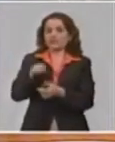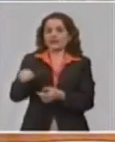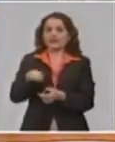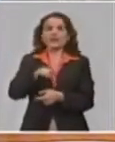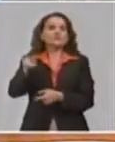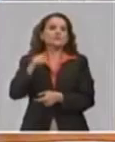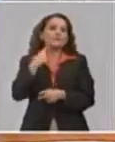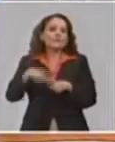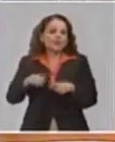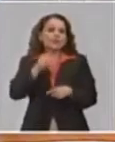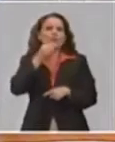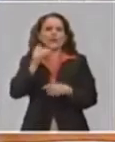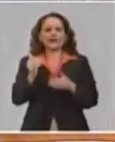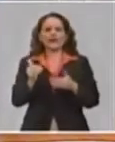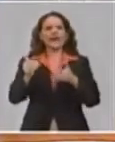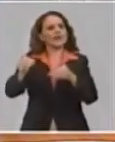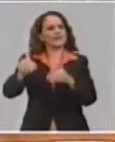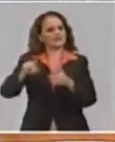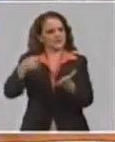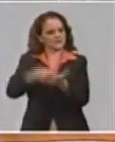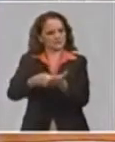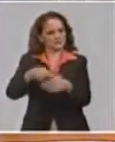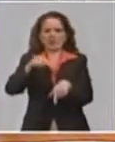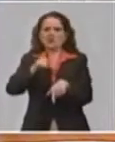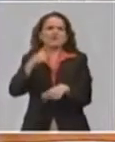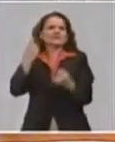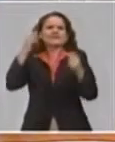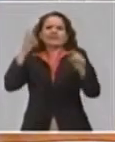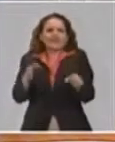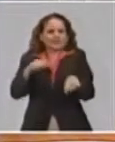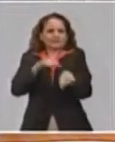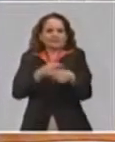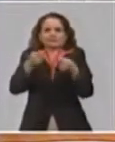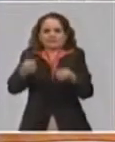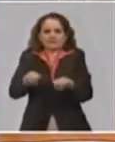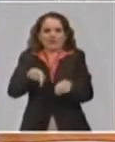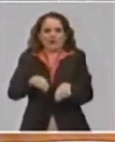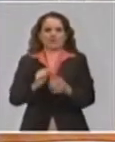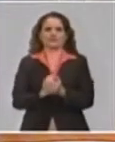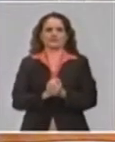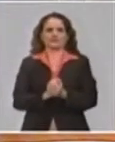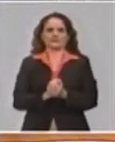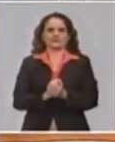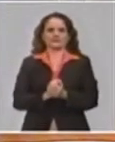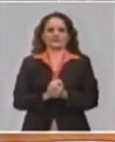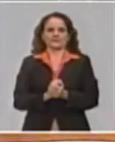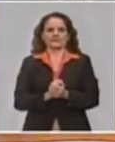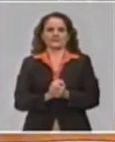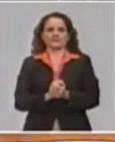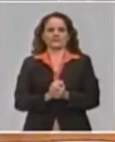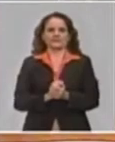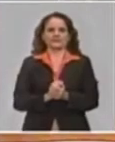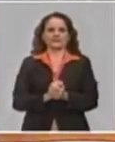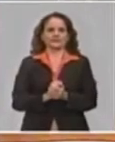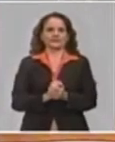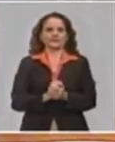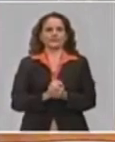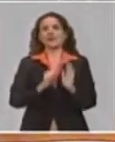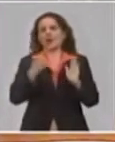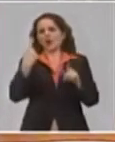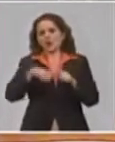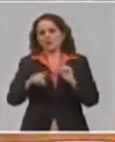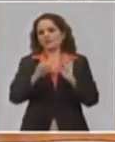el pago de esta contribución y no hay, se exigen intereses